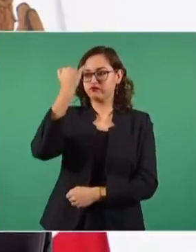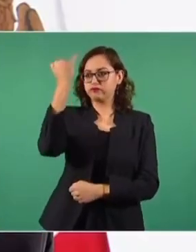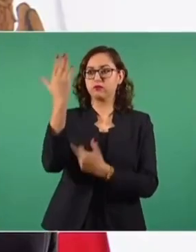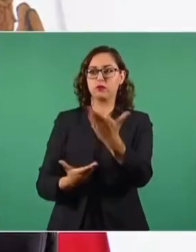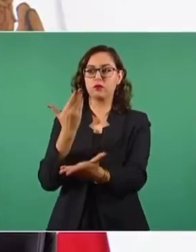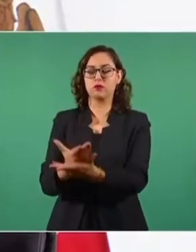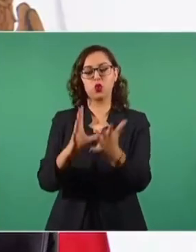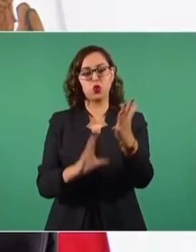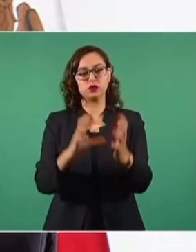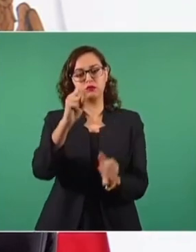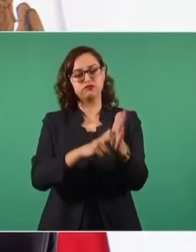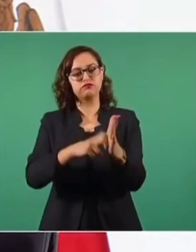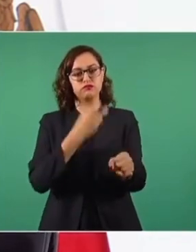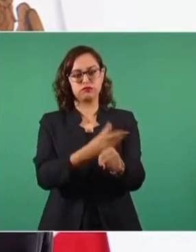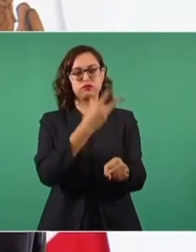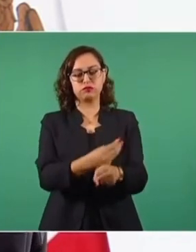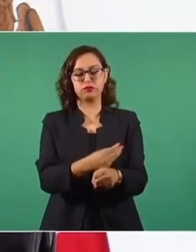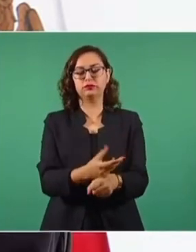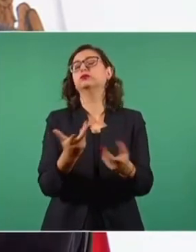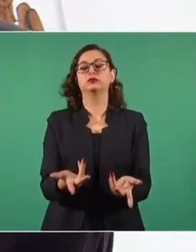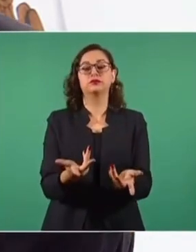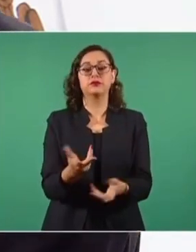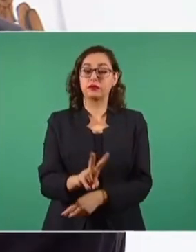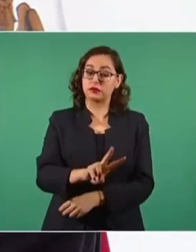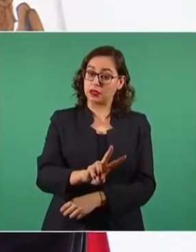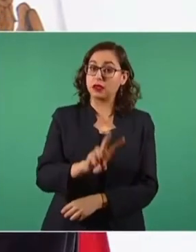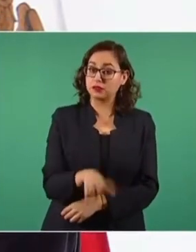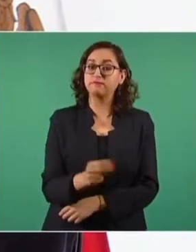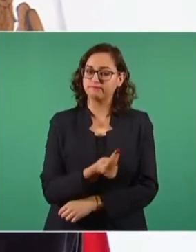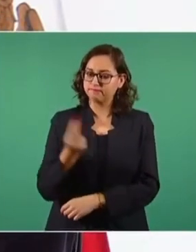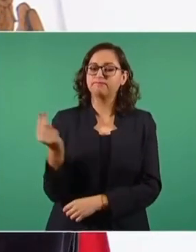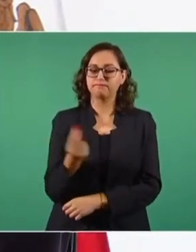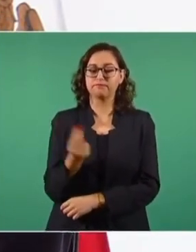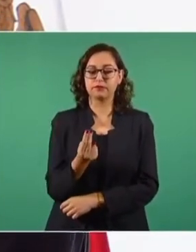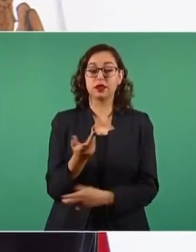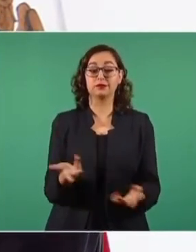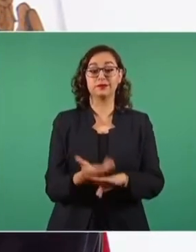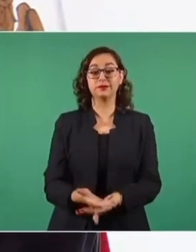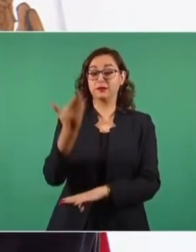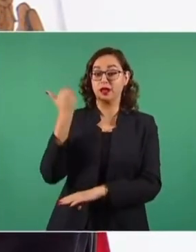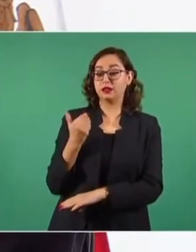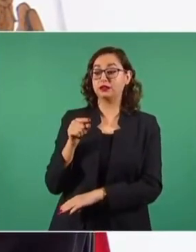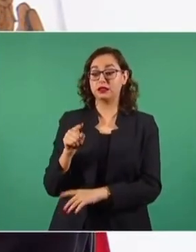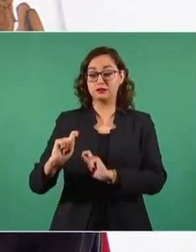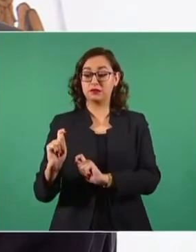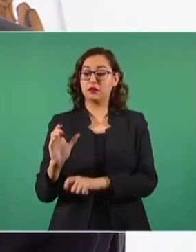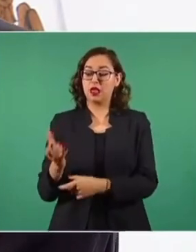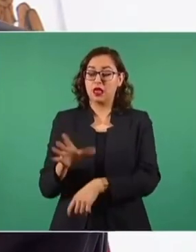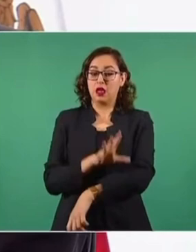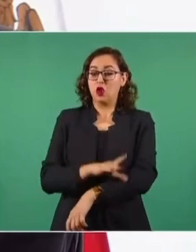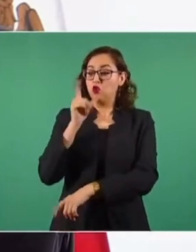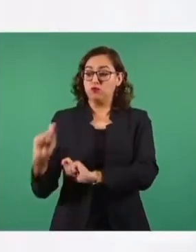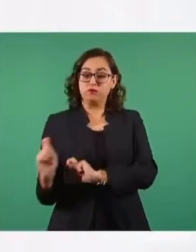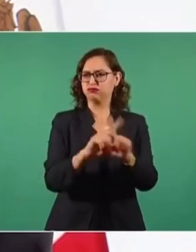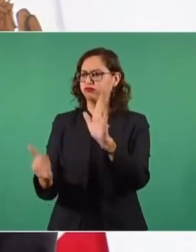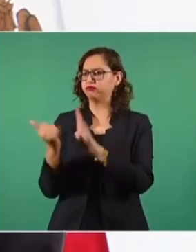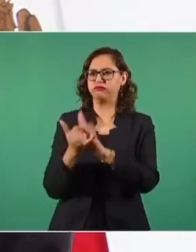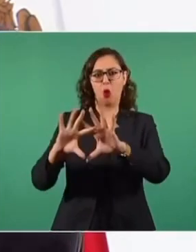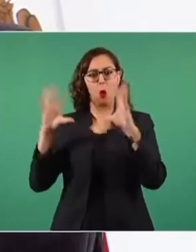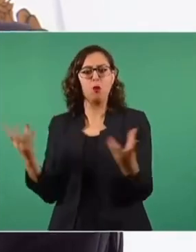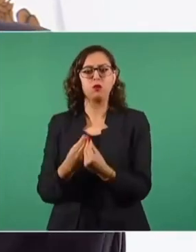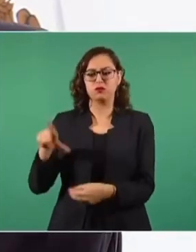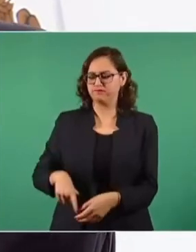iniciativa de reforma constitucional que permitirá reparar el grave daño que causó la privatización al sector público y a economía popular. Estar